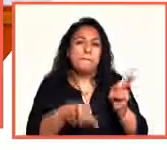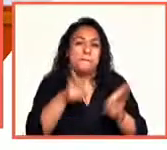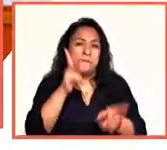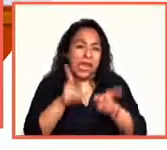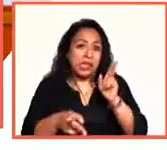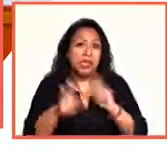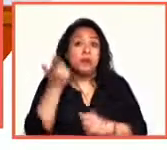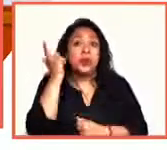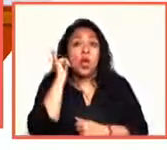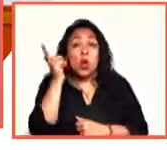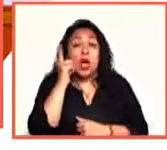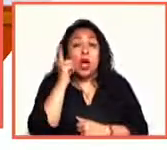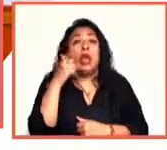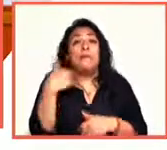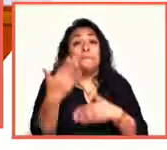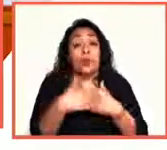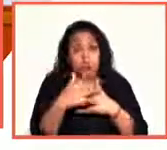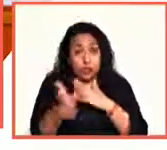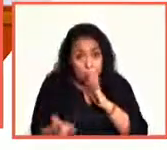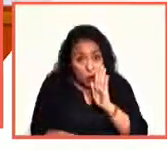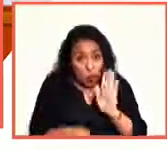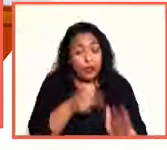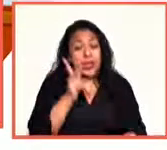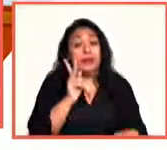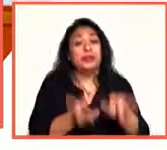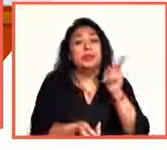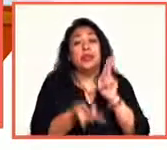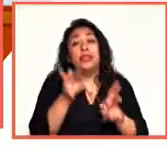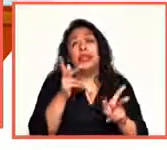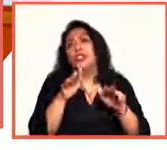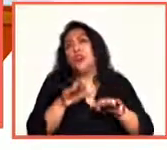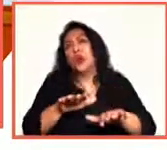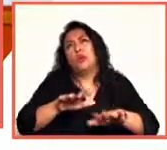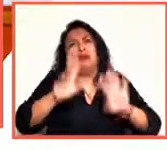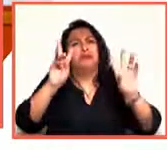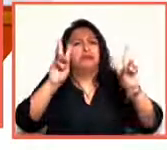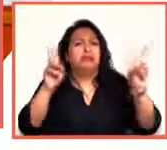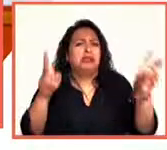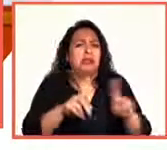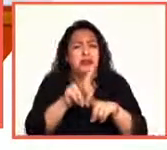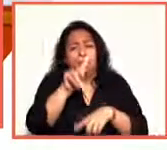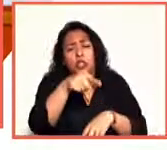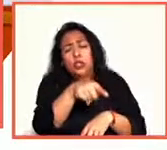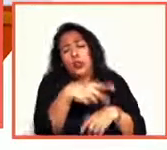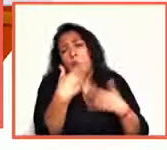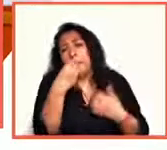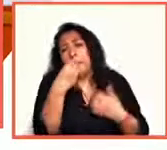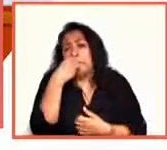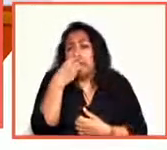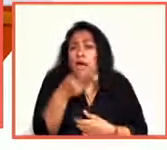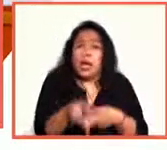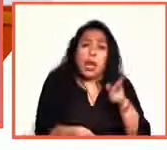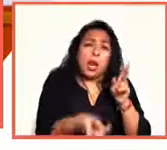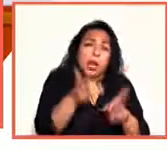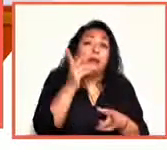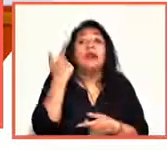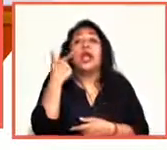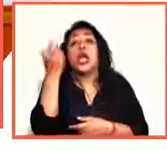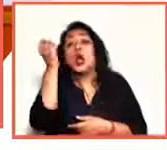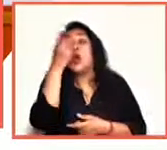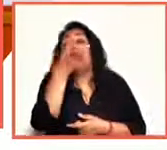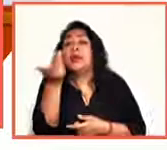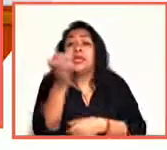ojalá tengamos oportunidad más adelante de platicar de otros temas que contigo. Es una delicia poder charlar. ¿Cómo ven, compañeros?